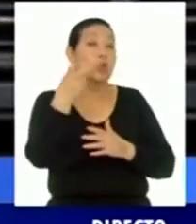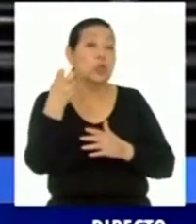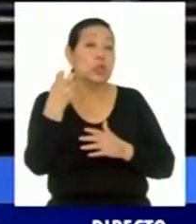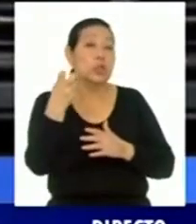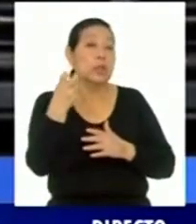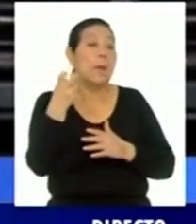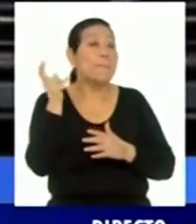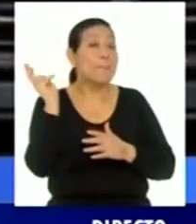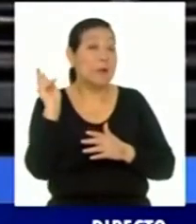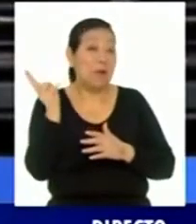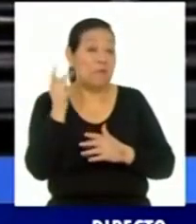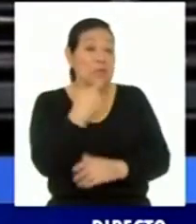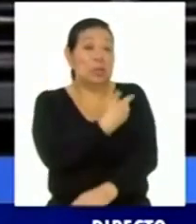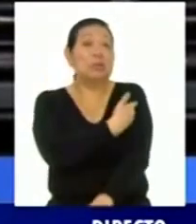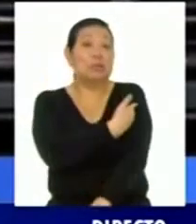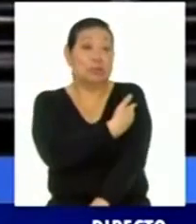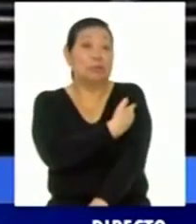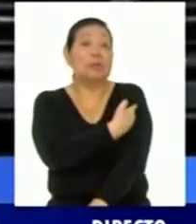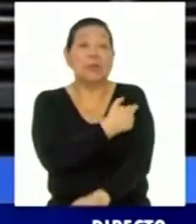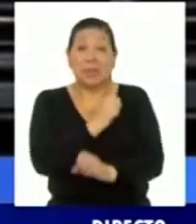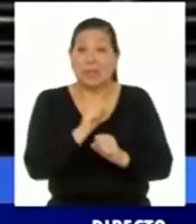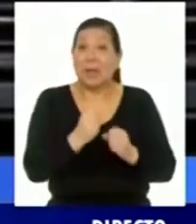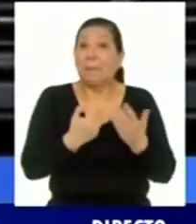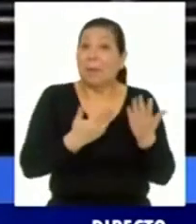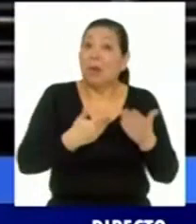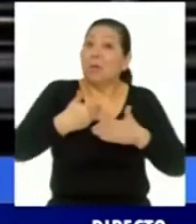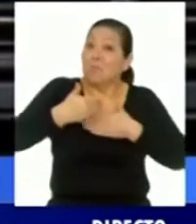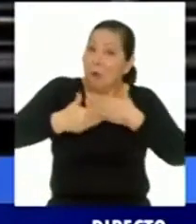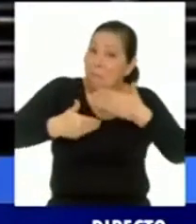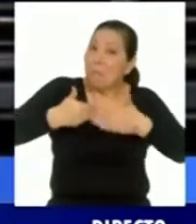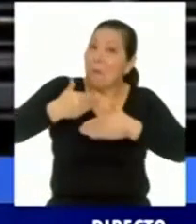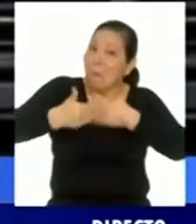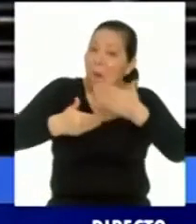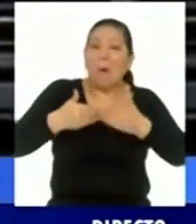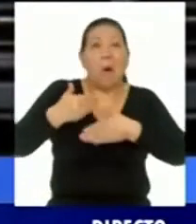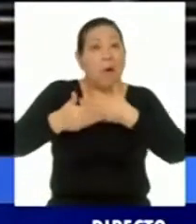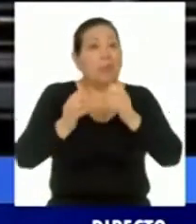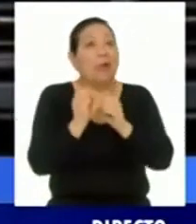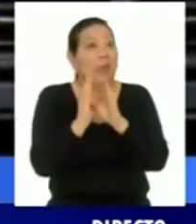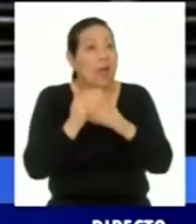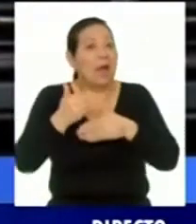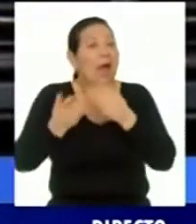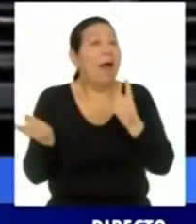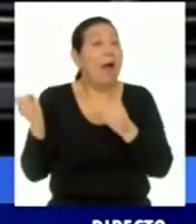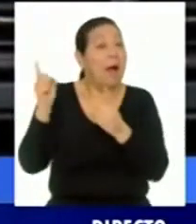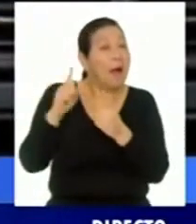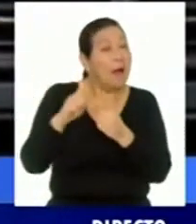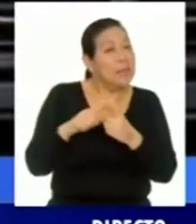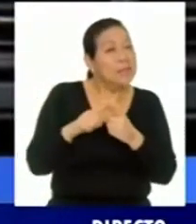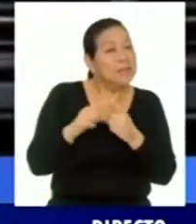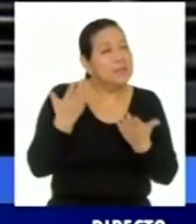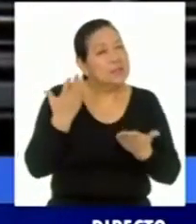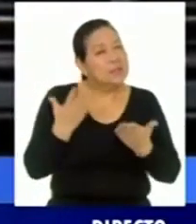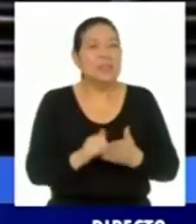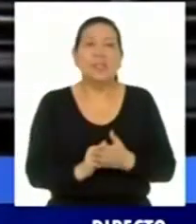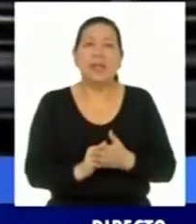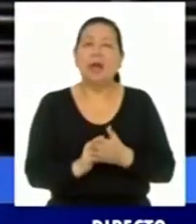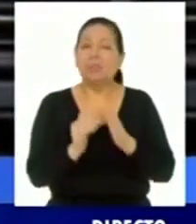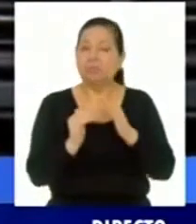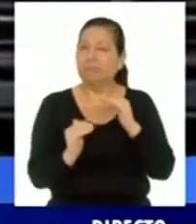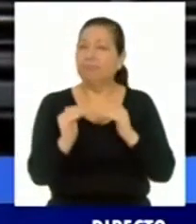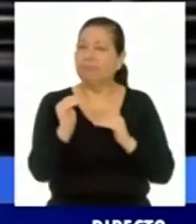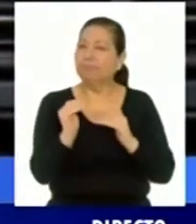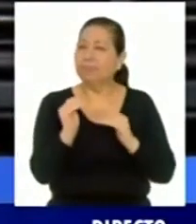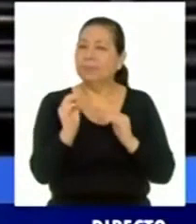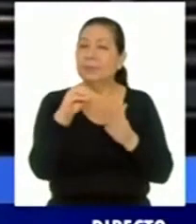docentes vacunados y esperamos continuar en ese ritmo en los próximos días hasta alcanzar la cifra